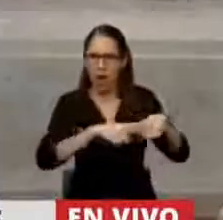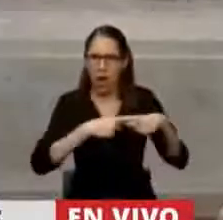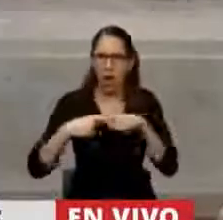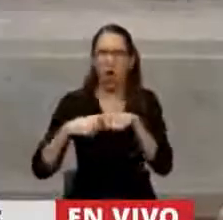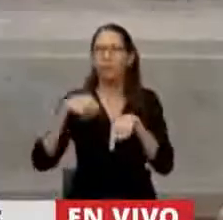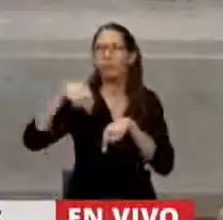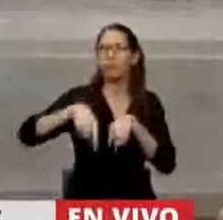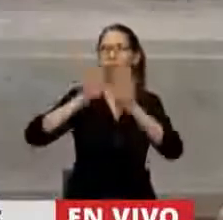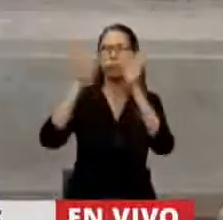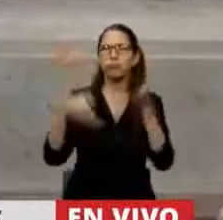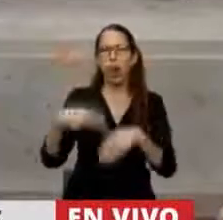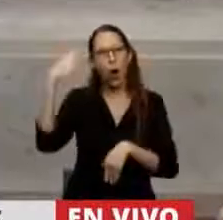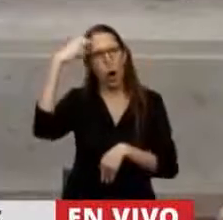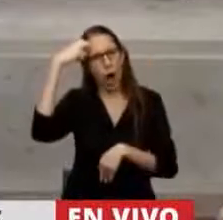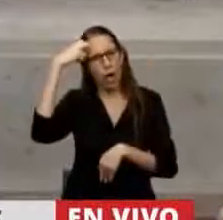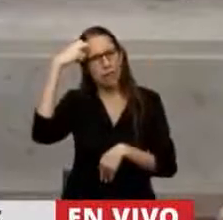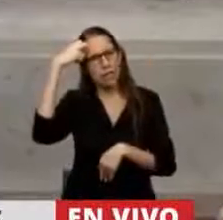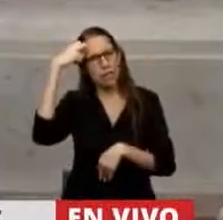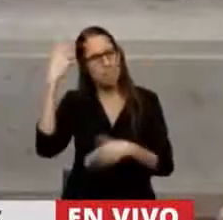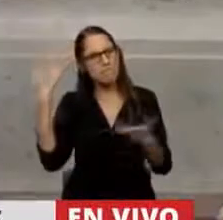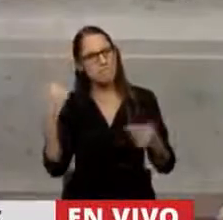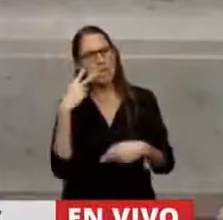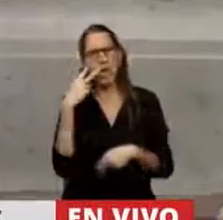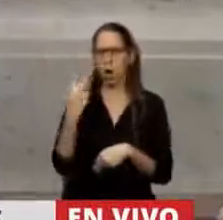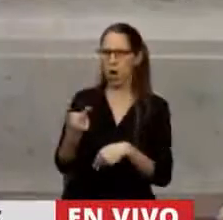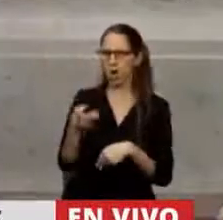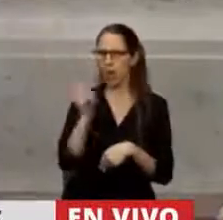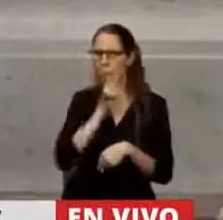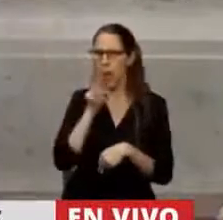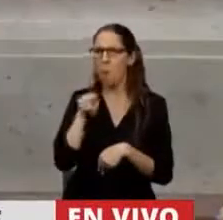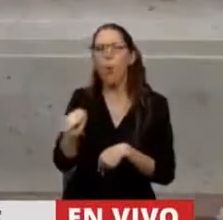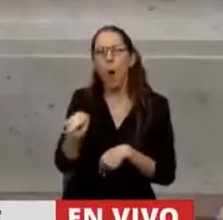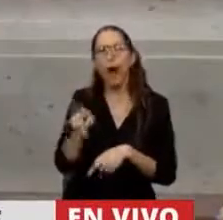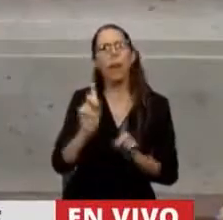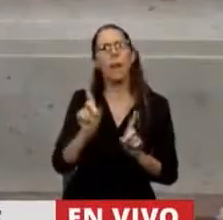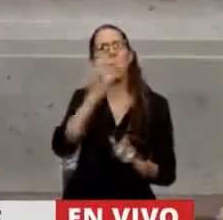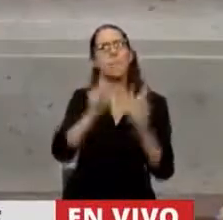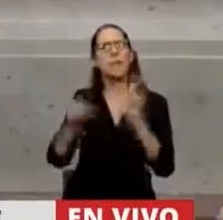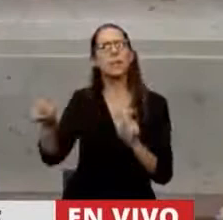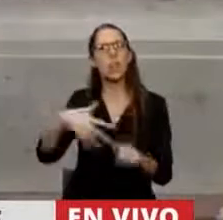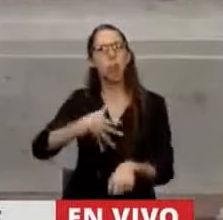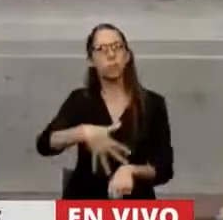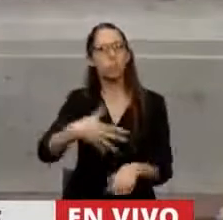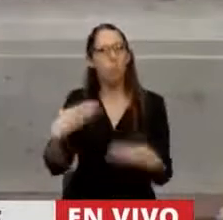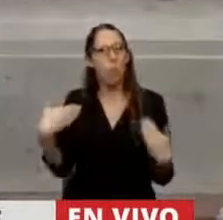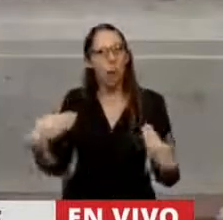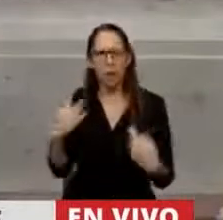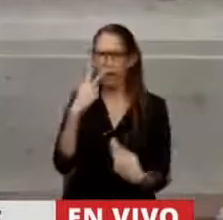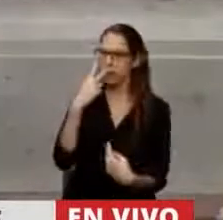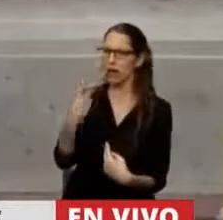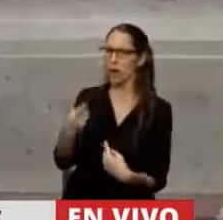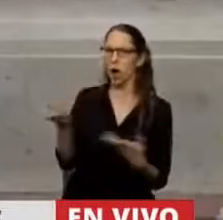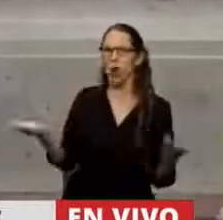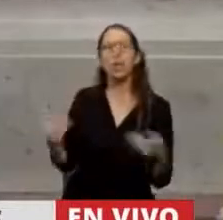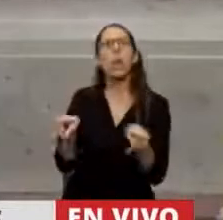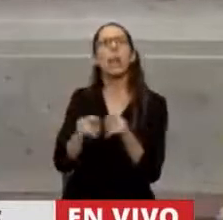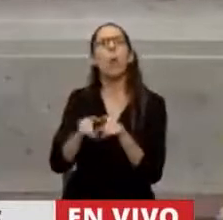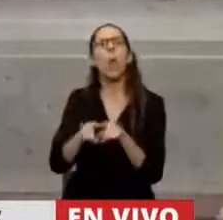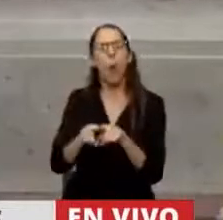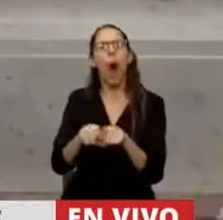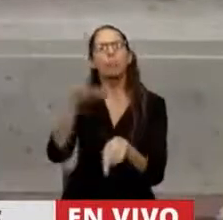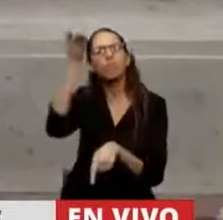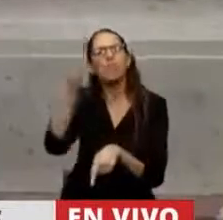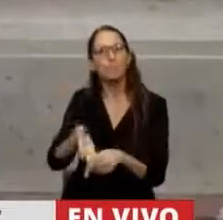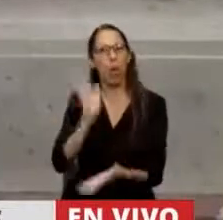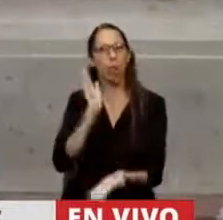va a reconocer a las mujeres y a las personas con capacidad de gestar como sujetos de